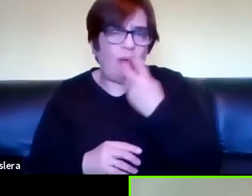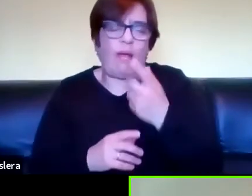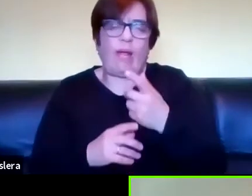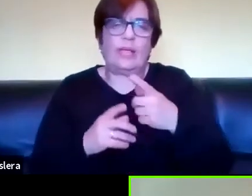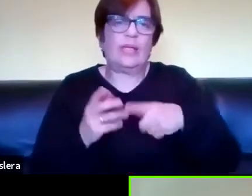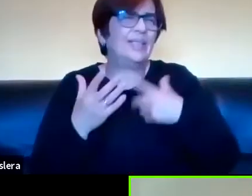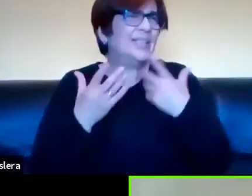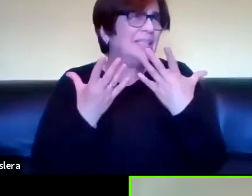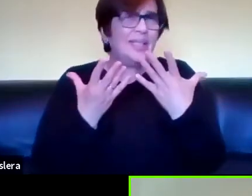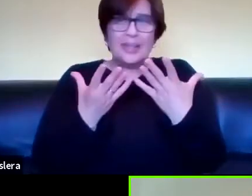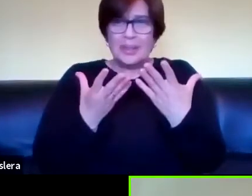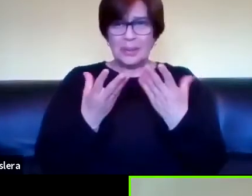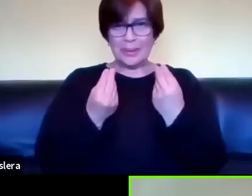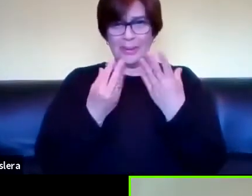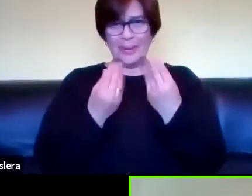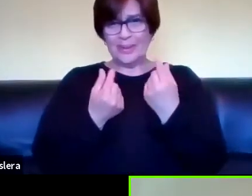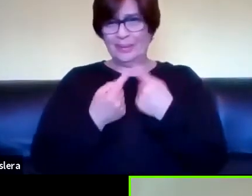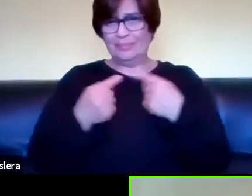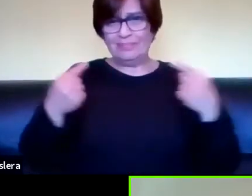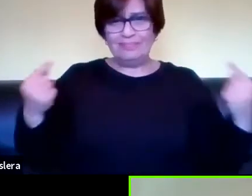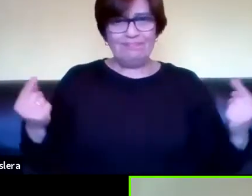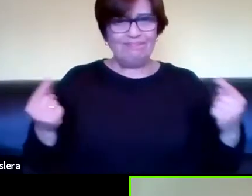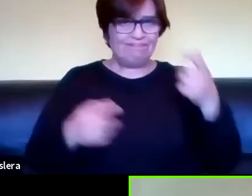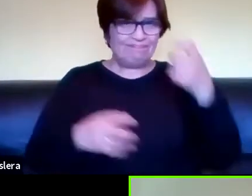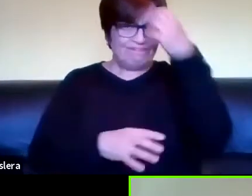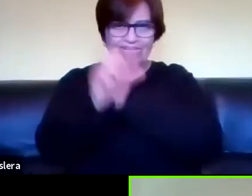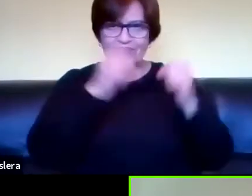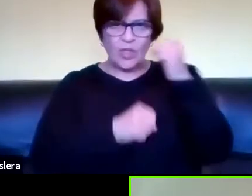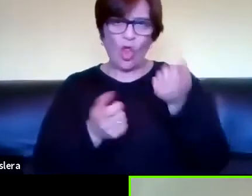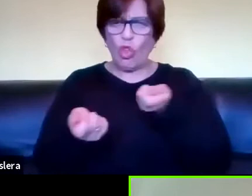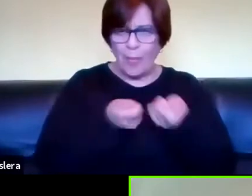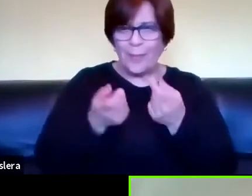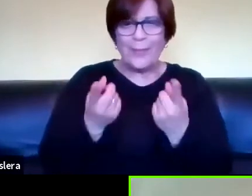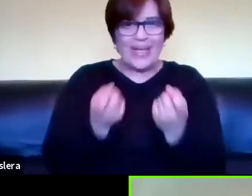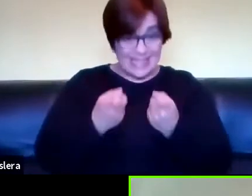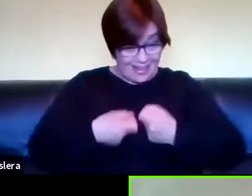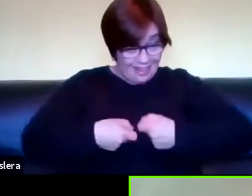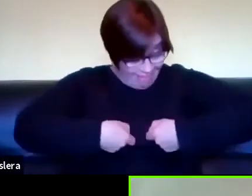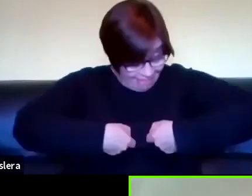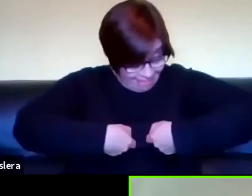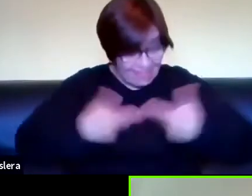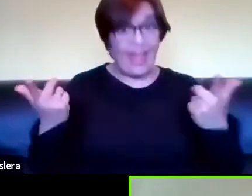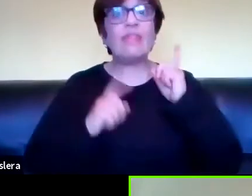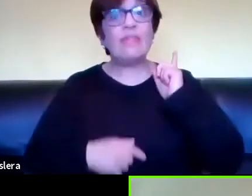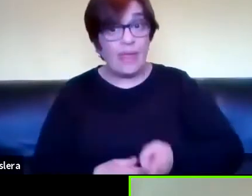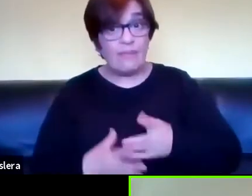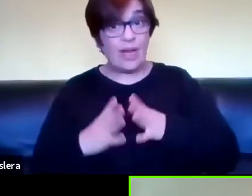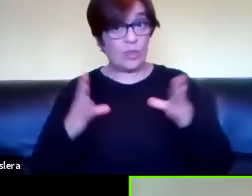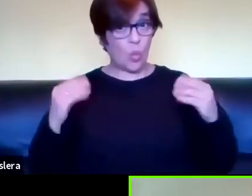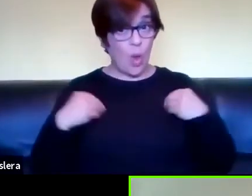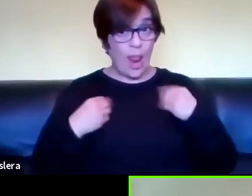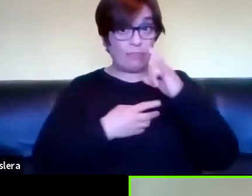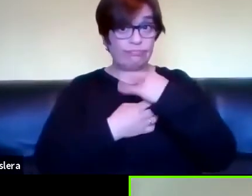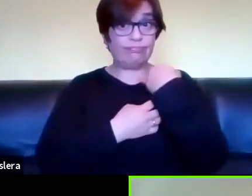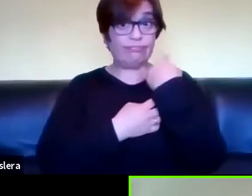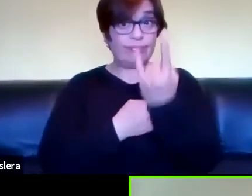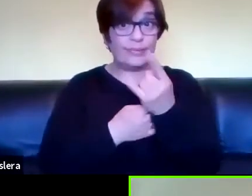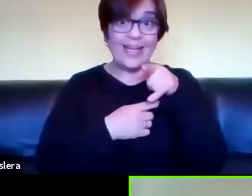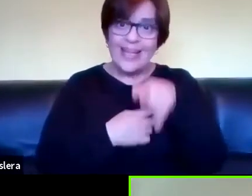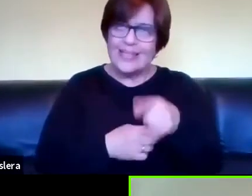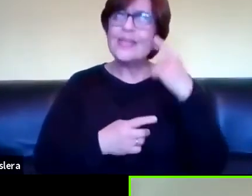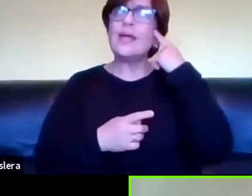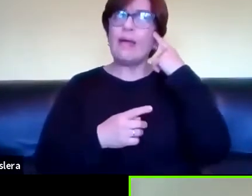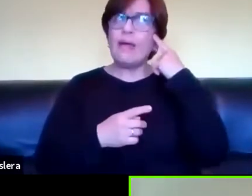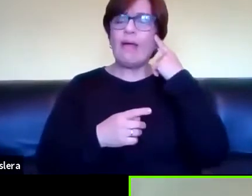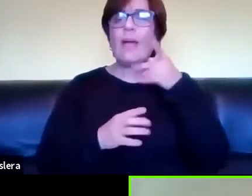infinidad en este momento de tecnologías que tenemos que manejar y la escuela tiene que proveer de hecho con ceibalita creo que en parte se está pensando en eso